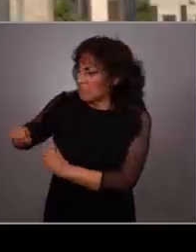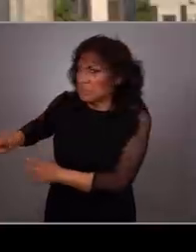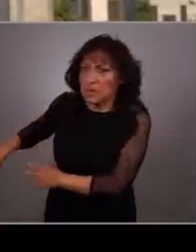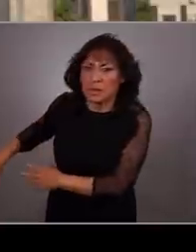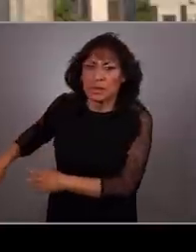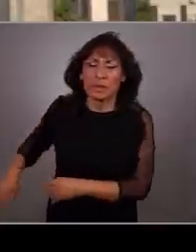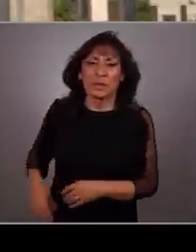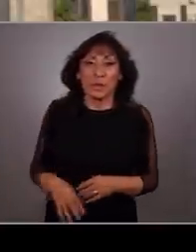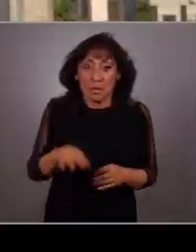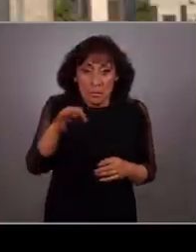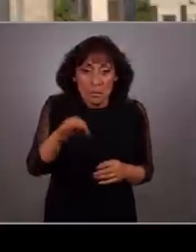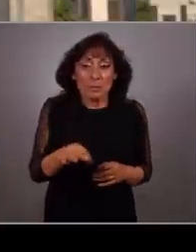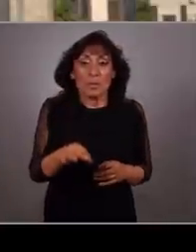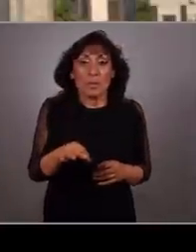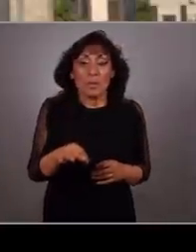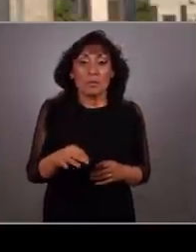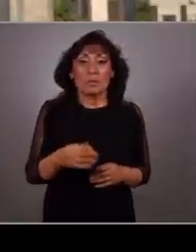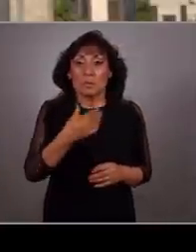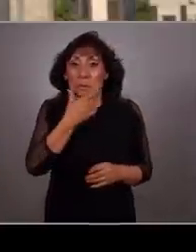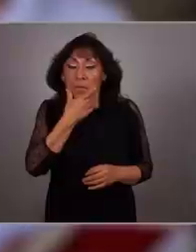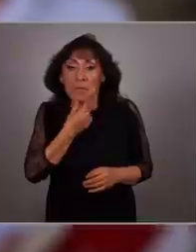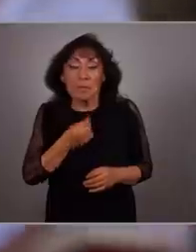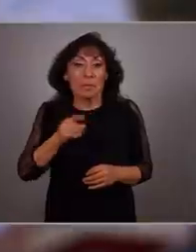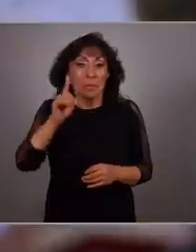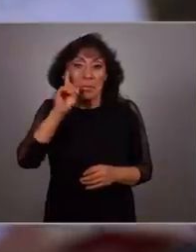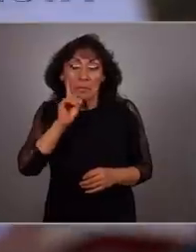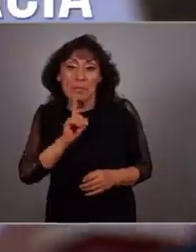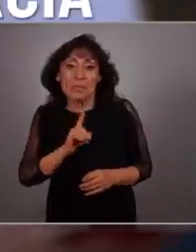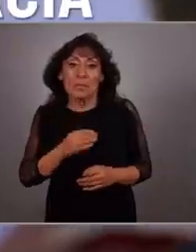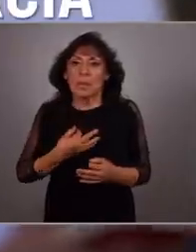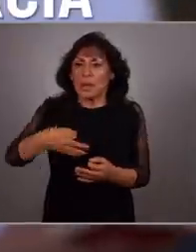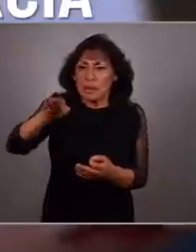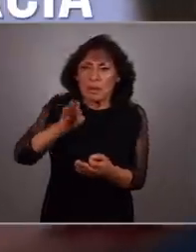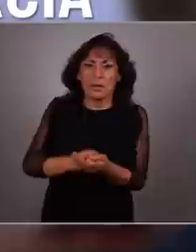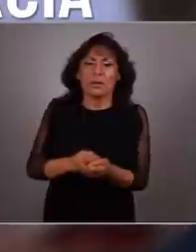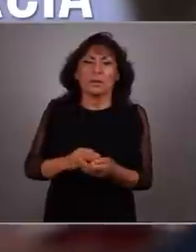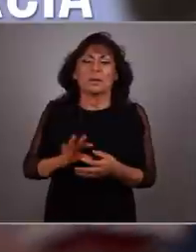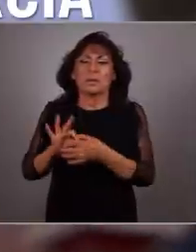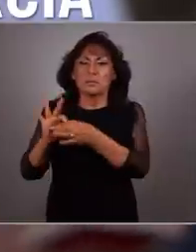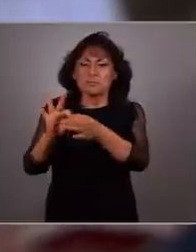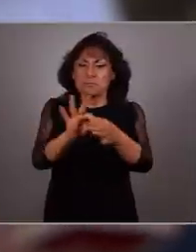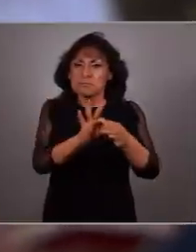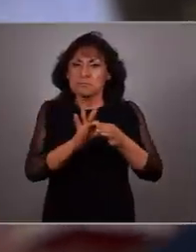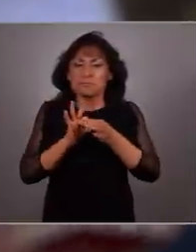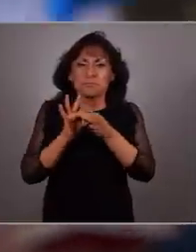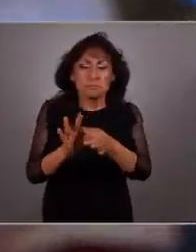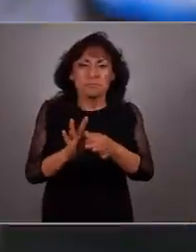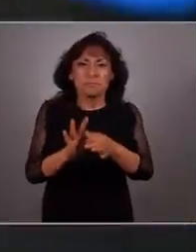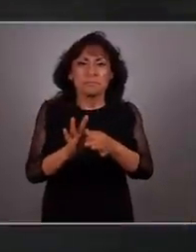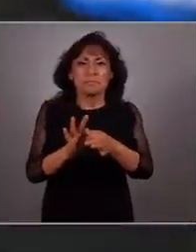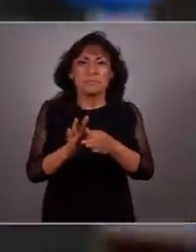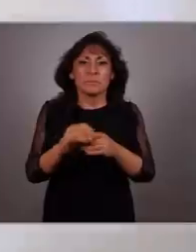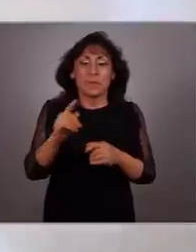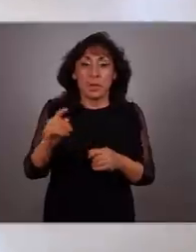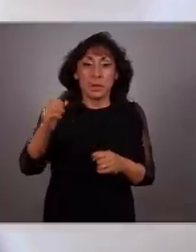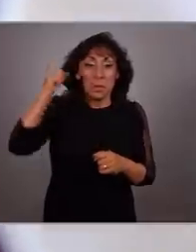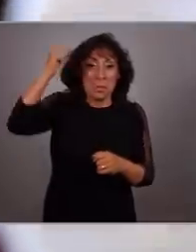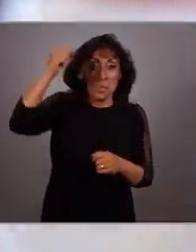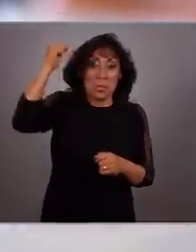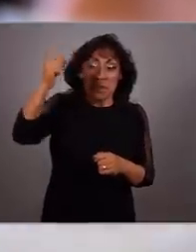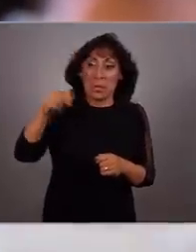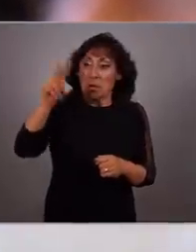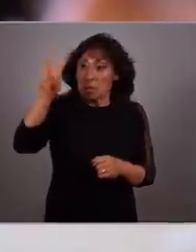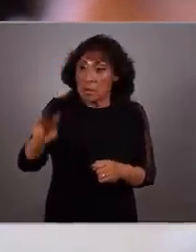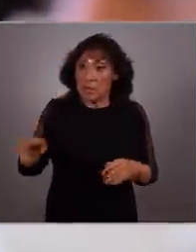futuro. Fue en esos momentos en los que hombres y mujeres valientes se unieron y lucharon